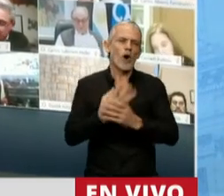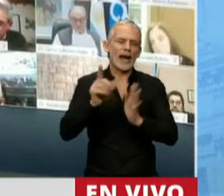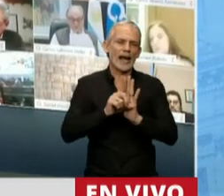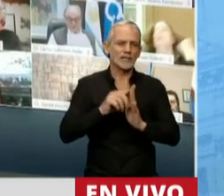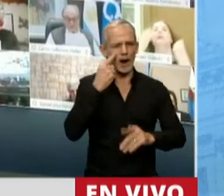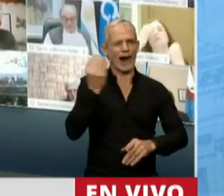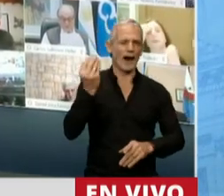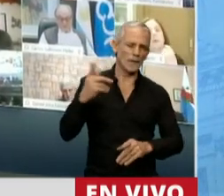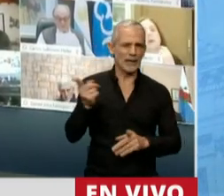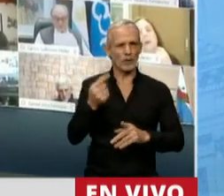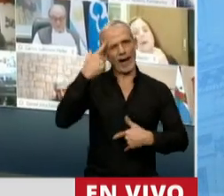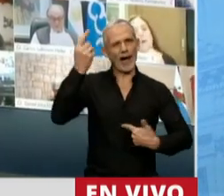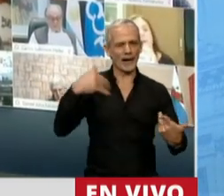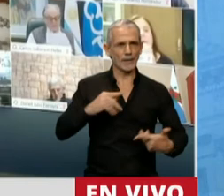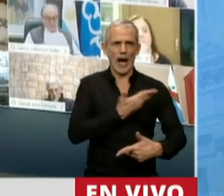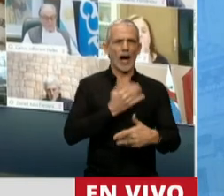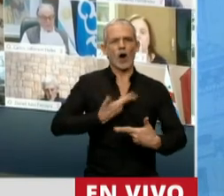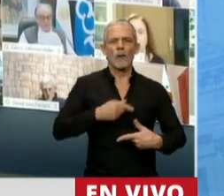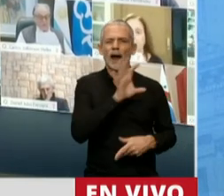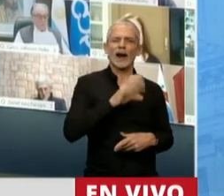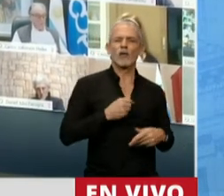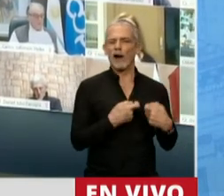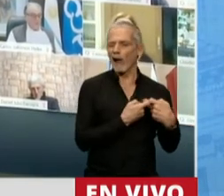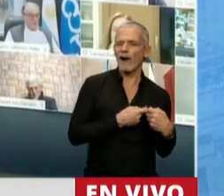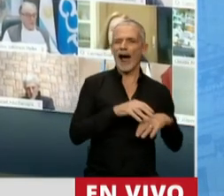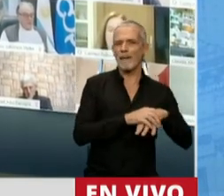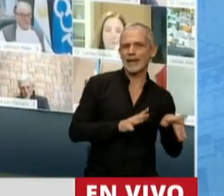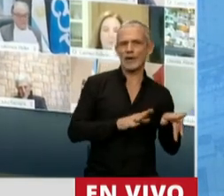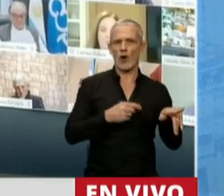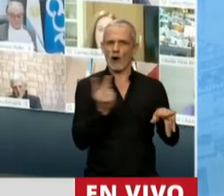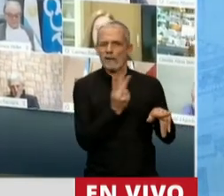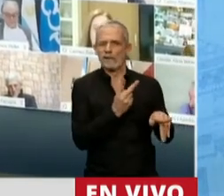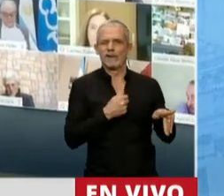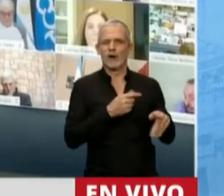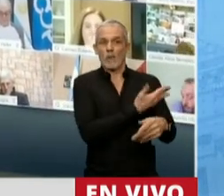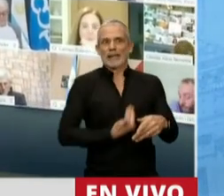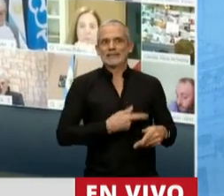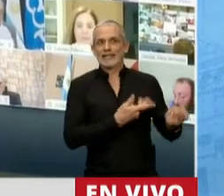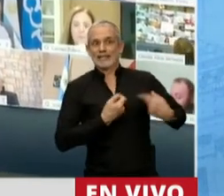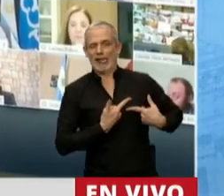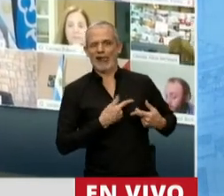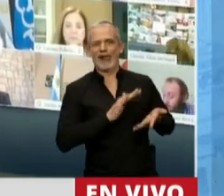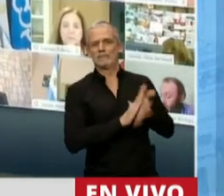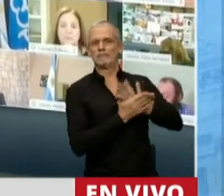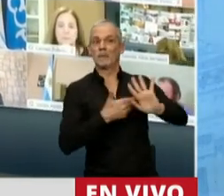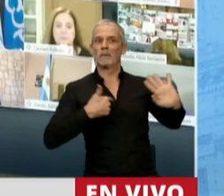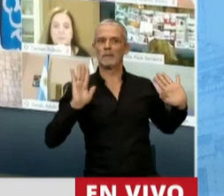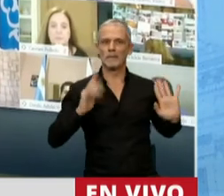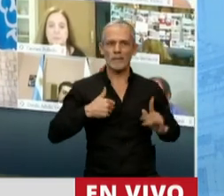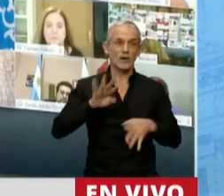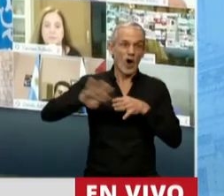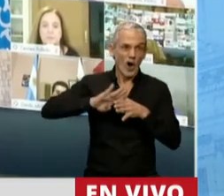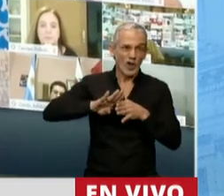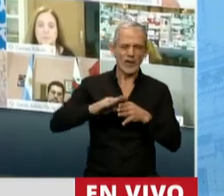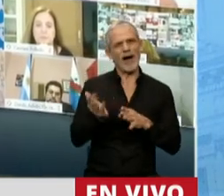los vivos que se creen que por tener un gobernador amigo o un presidente amigo que les deba algún favor tienen derecho a condonaciones